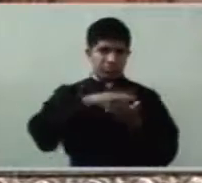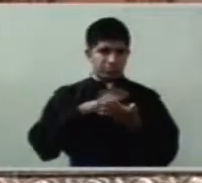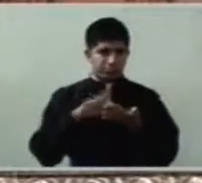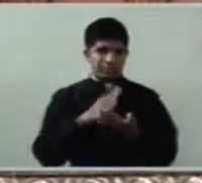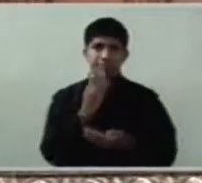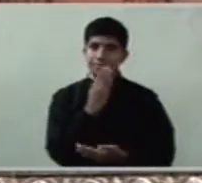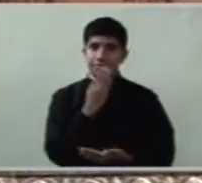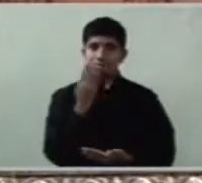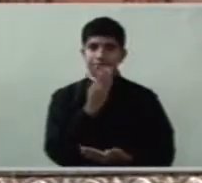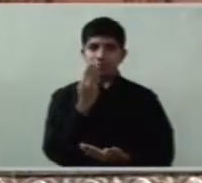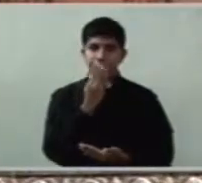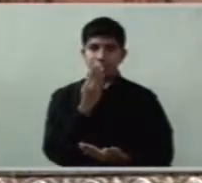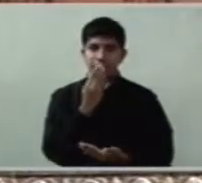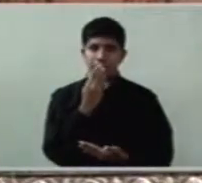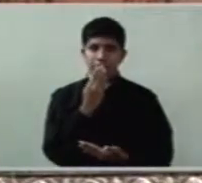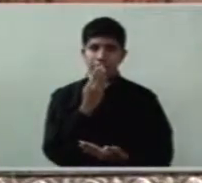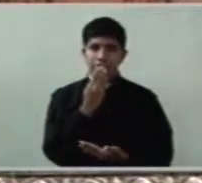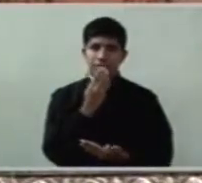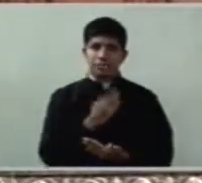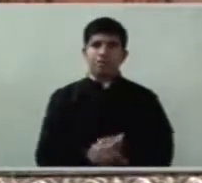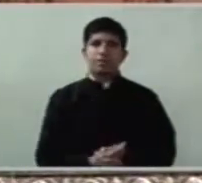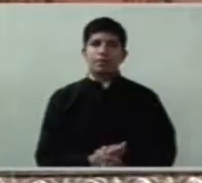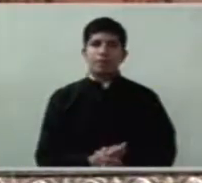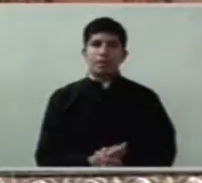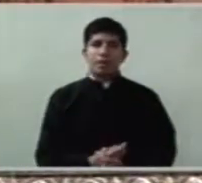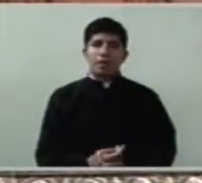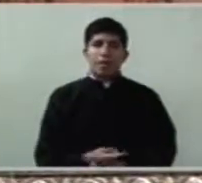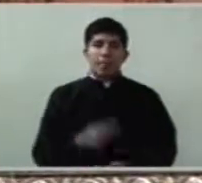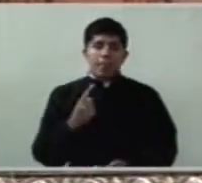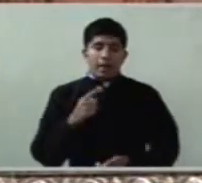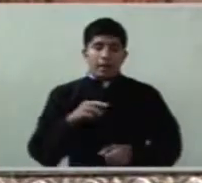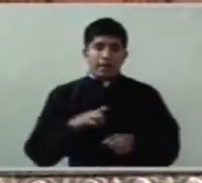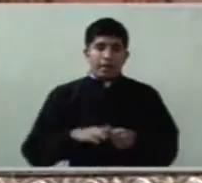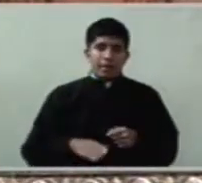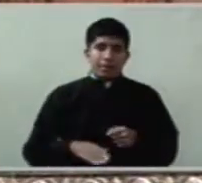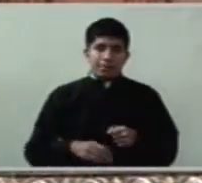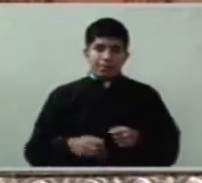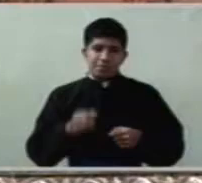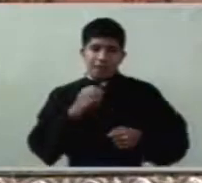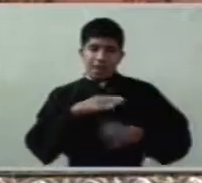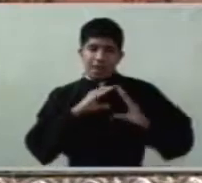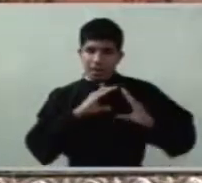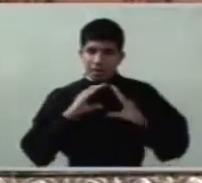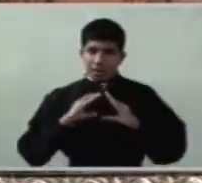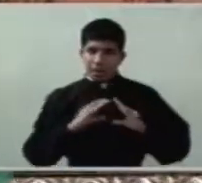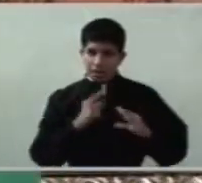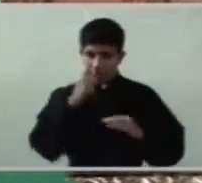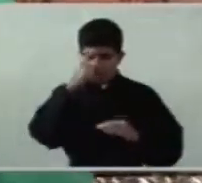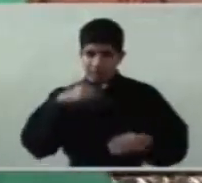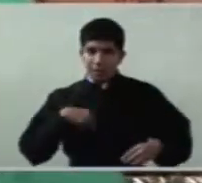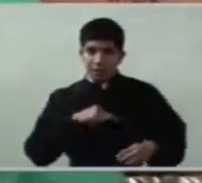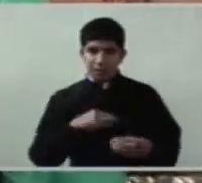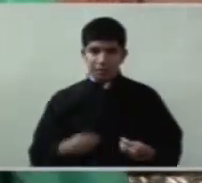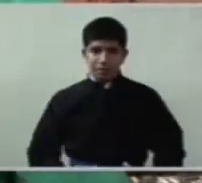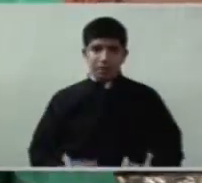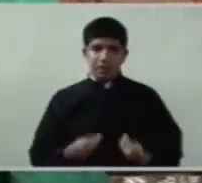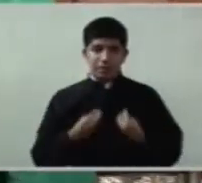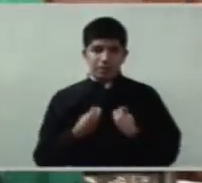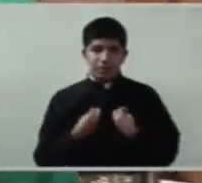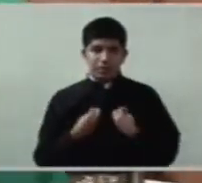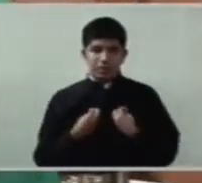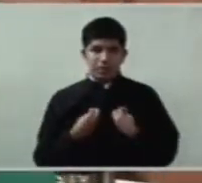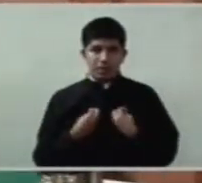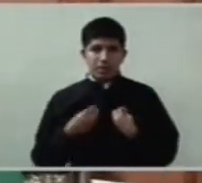es el mejor abono para nuestra vida pero también